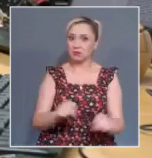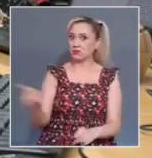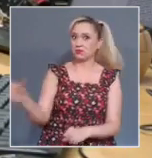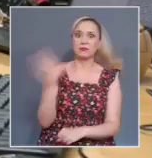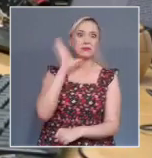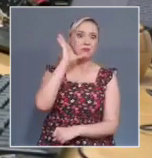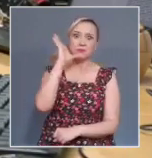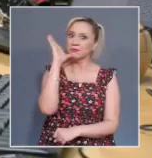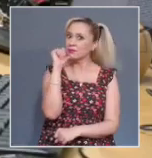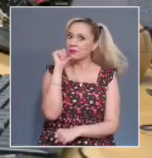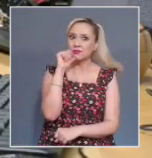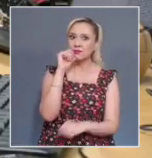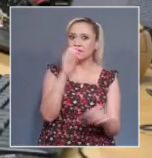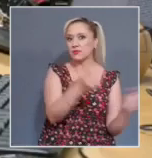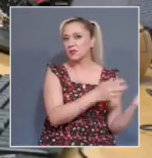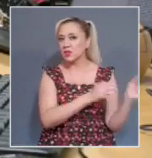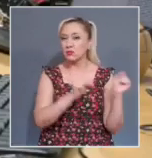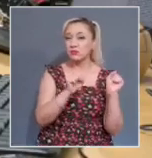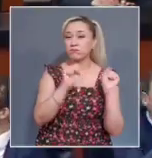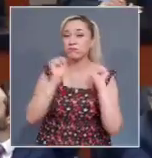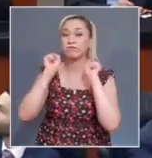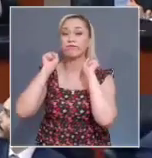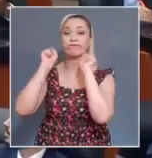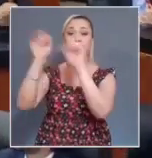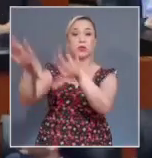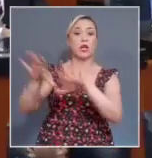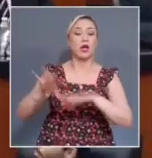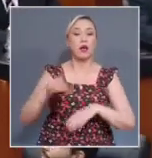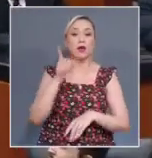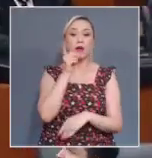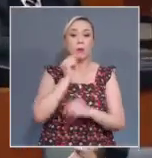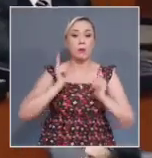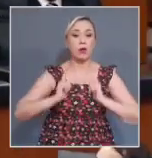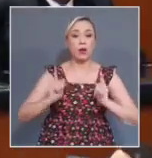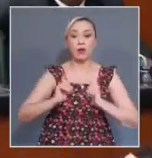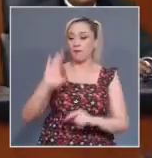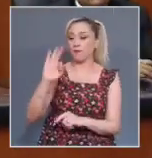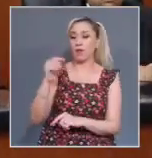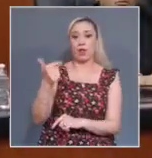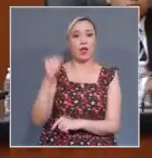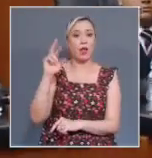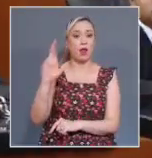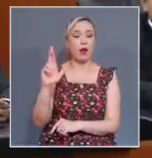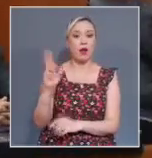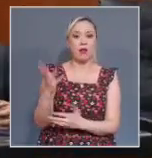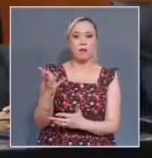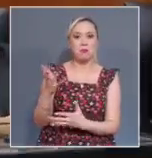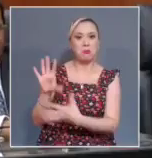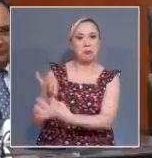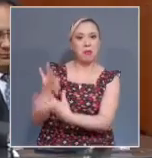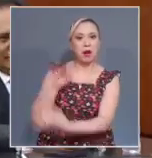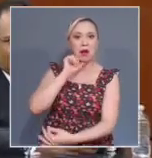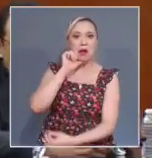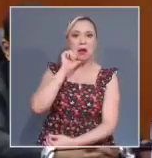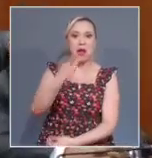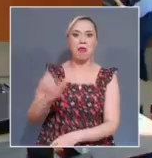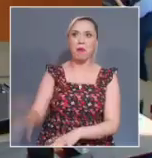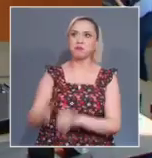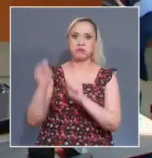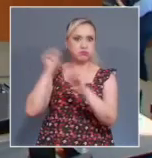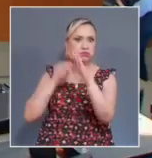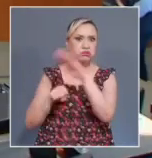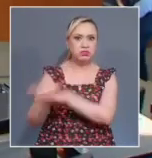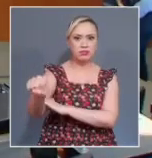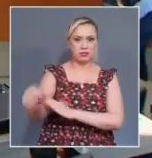fiscalía ante secuestro sin darle mayor información. La segunda detención ocurrió un día después de que la jueza federal acudió como invitada